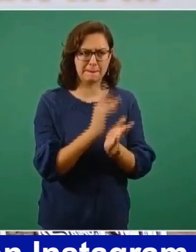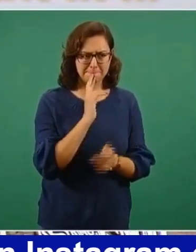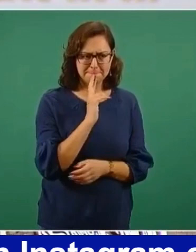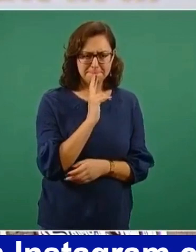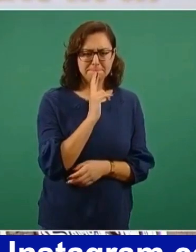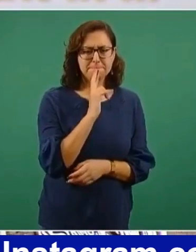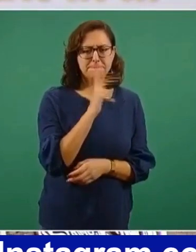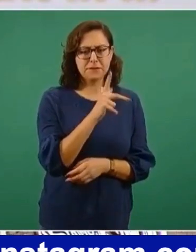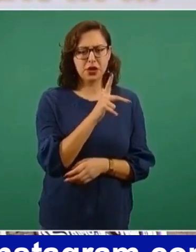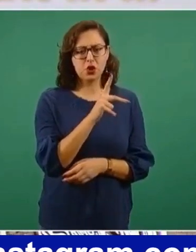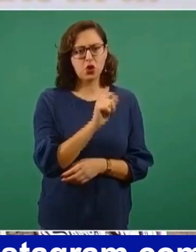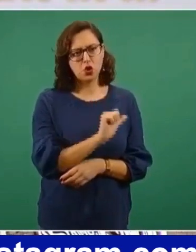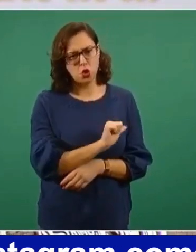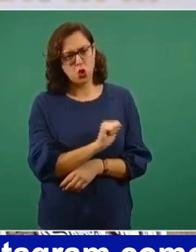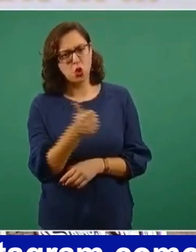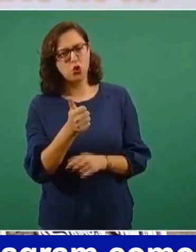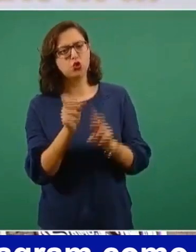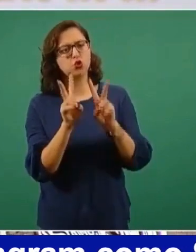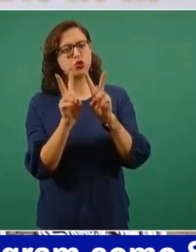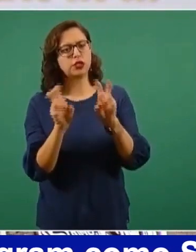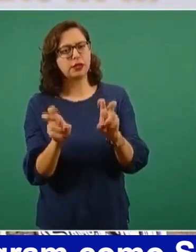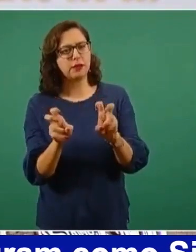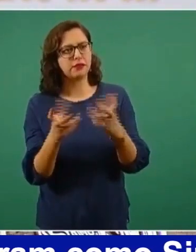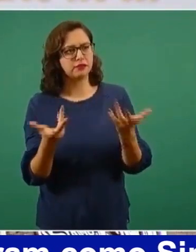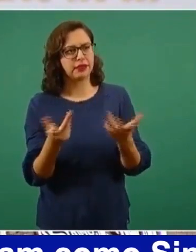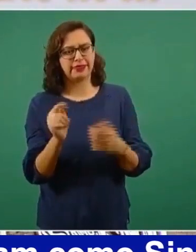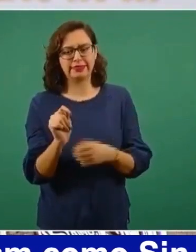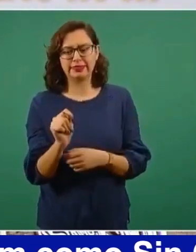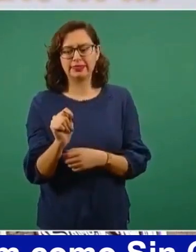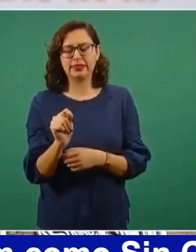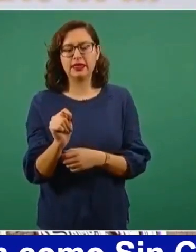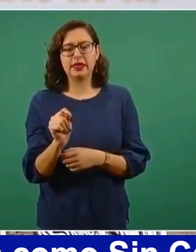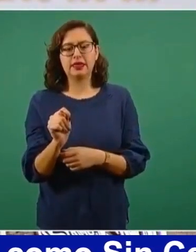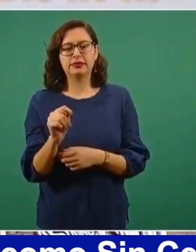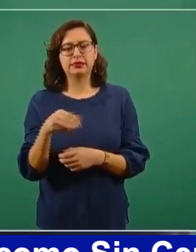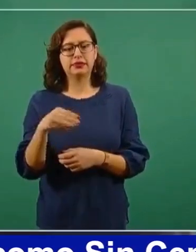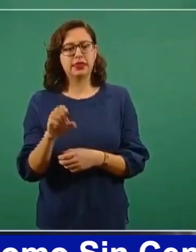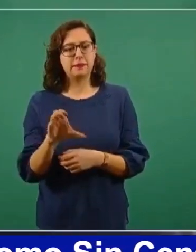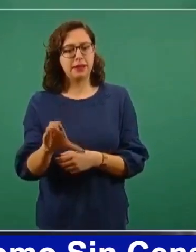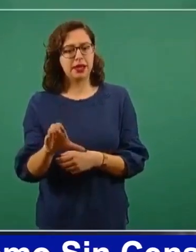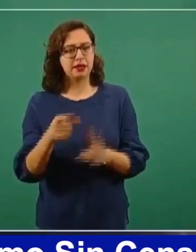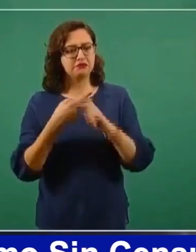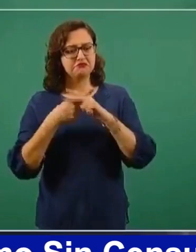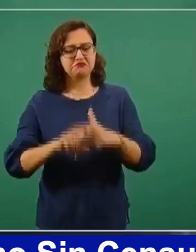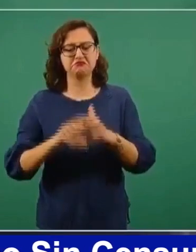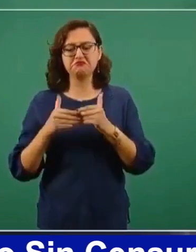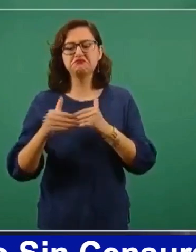hablar del inicio del tratado comercial